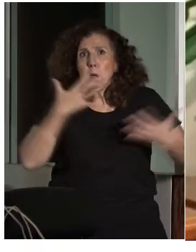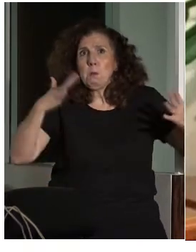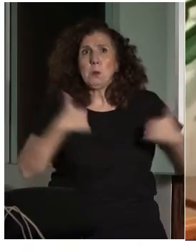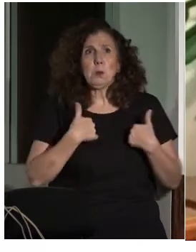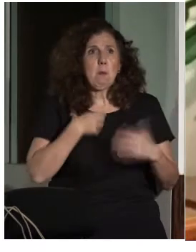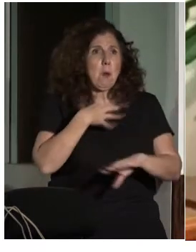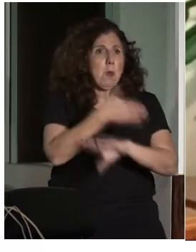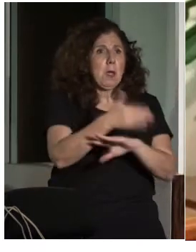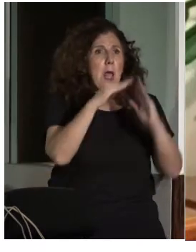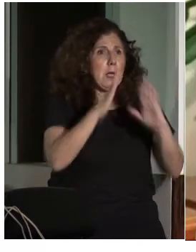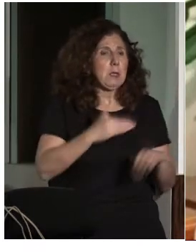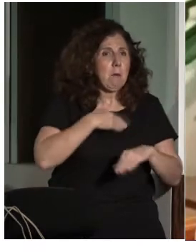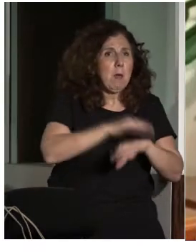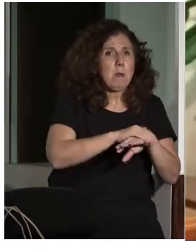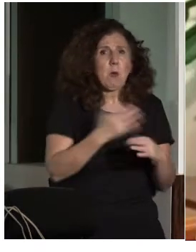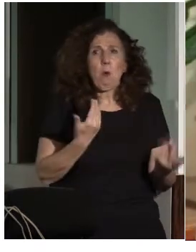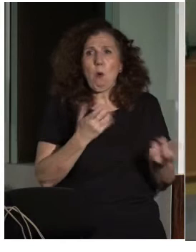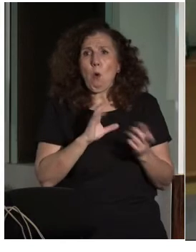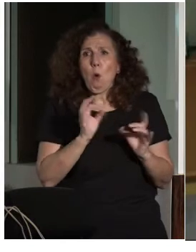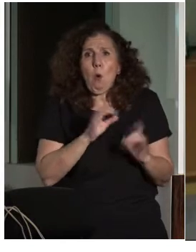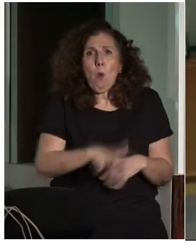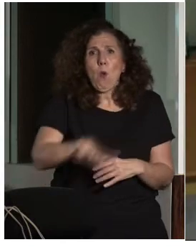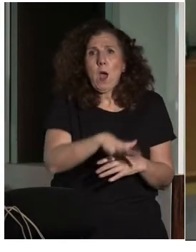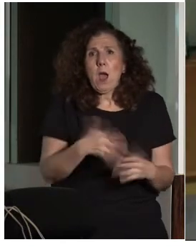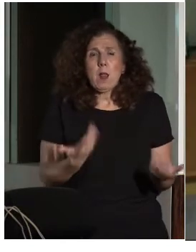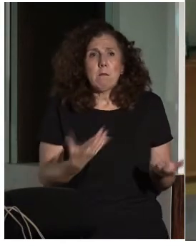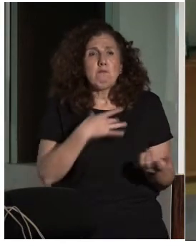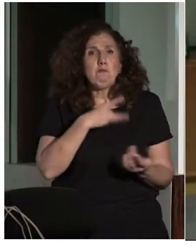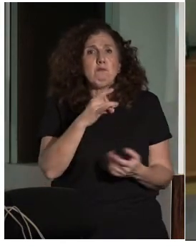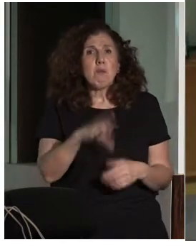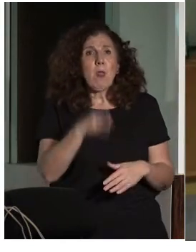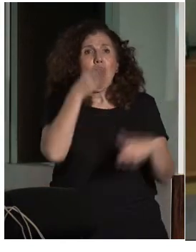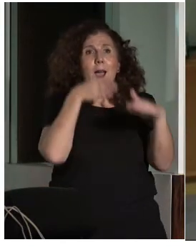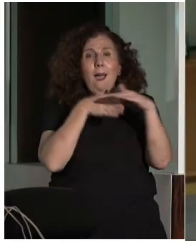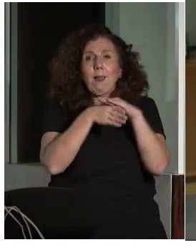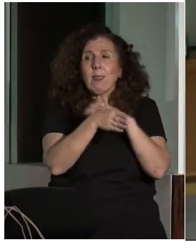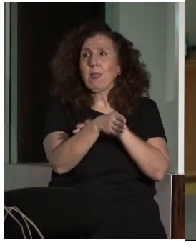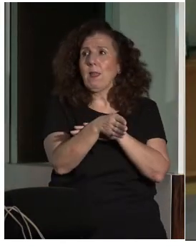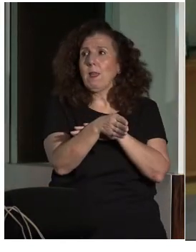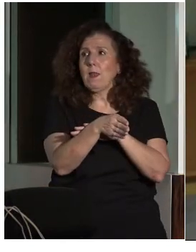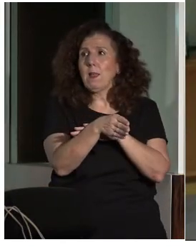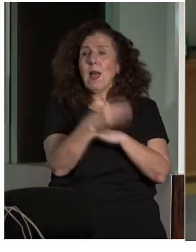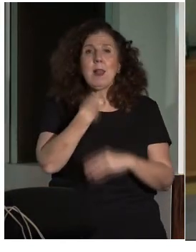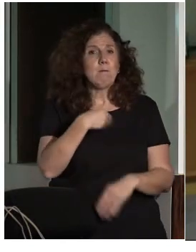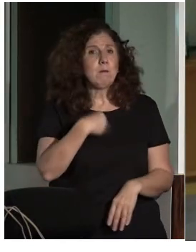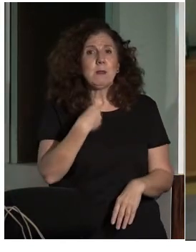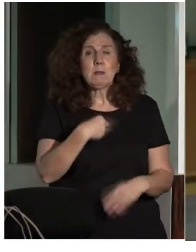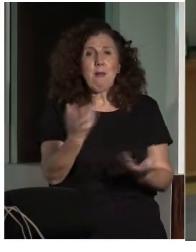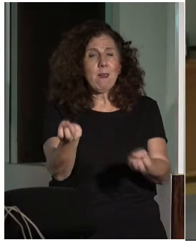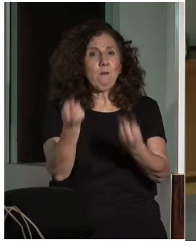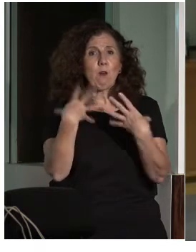cualquier persona o estar en cualquier lugar y puedo acceder a la misma información